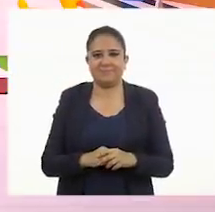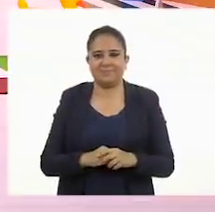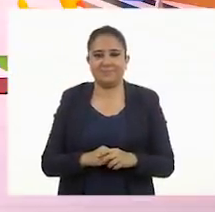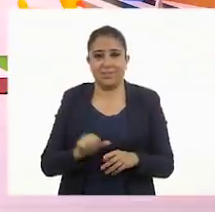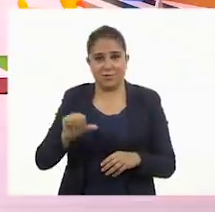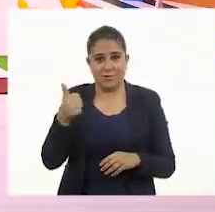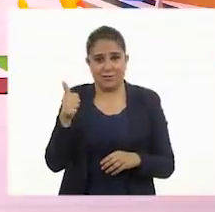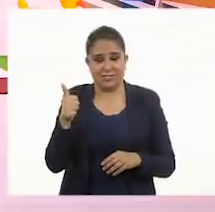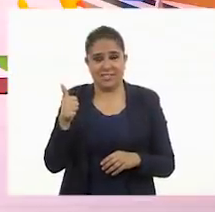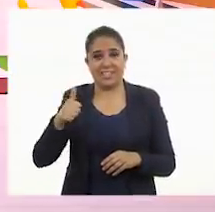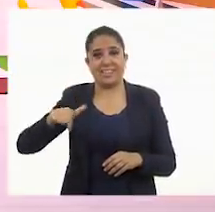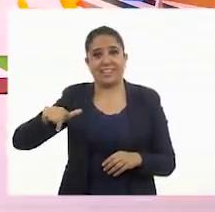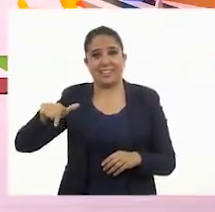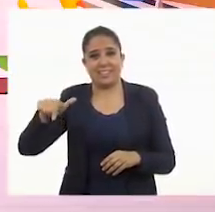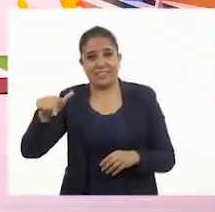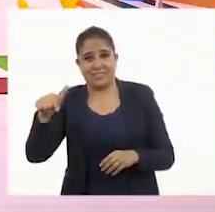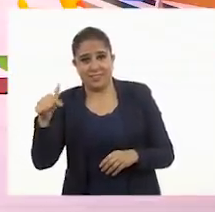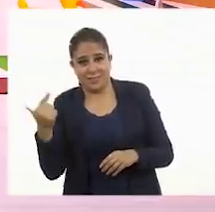Once.